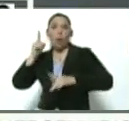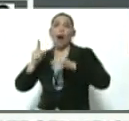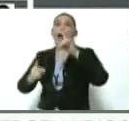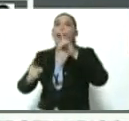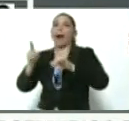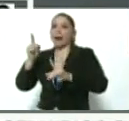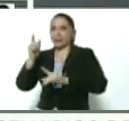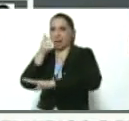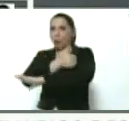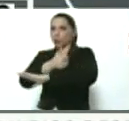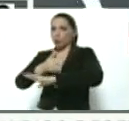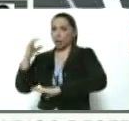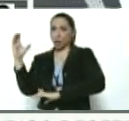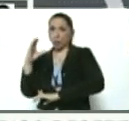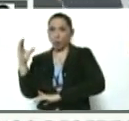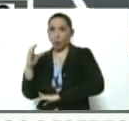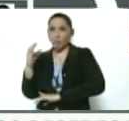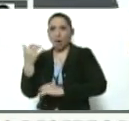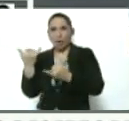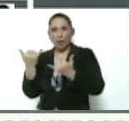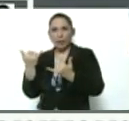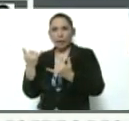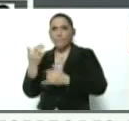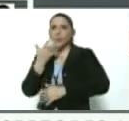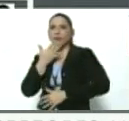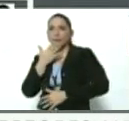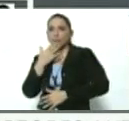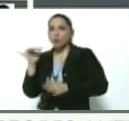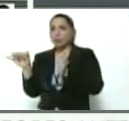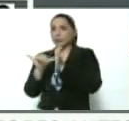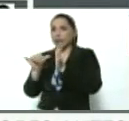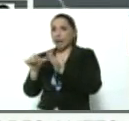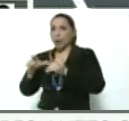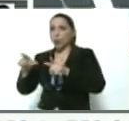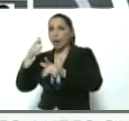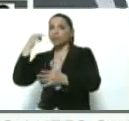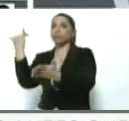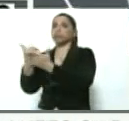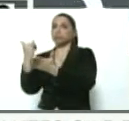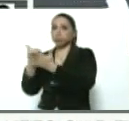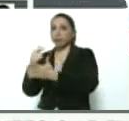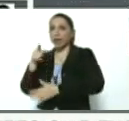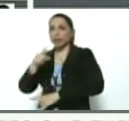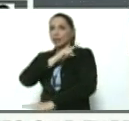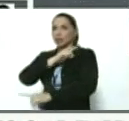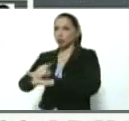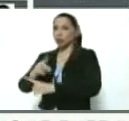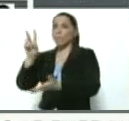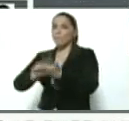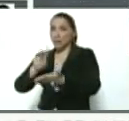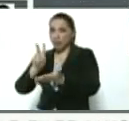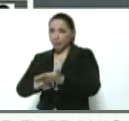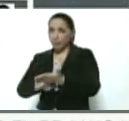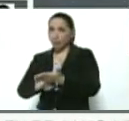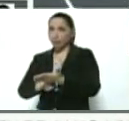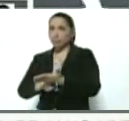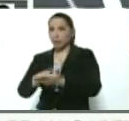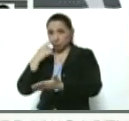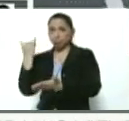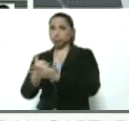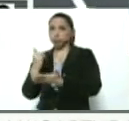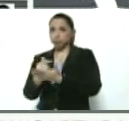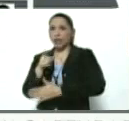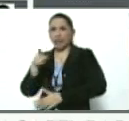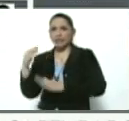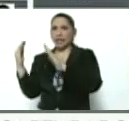alguna autoridad de Colombia, está al menos apersonándose allí para certificar si esta denuncia es verdadera, para certificar si